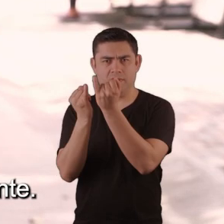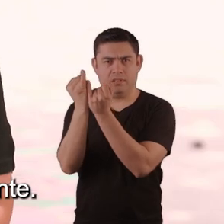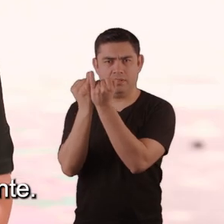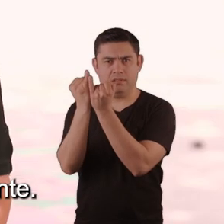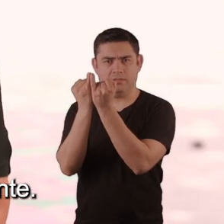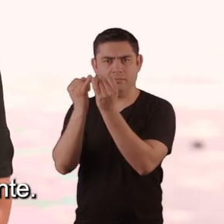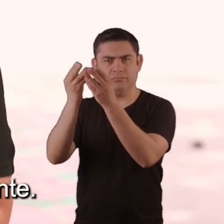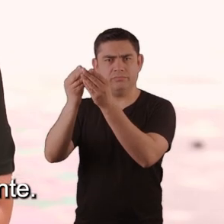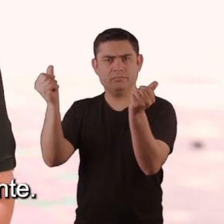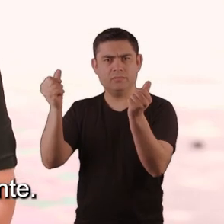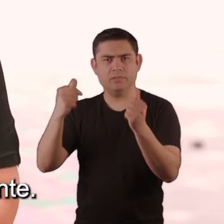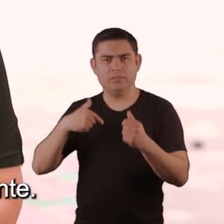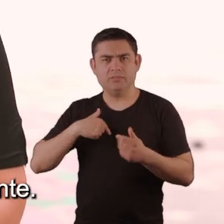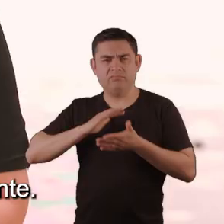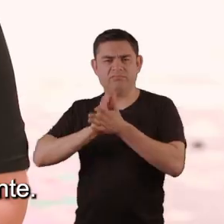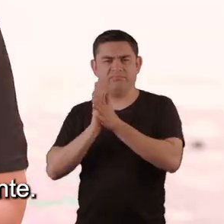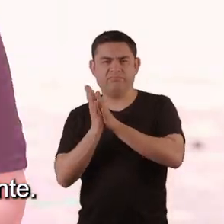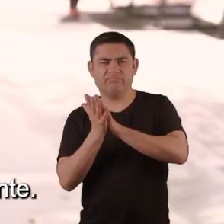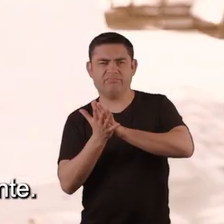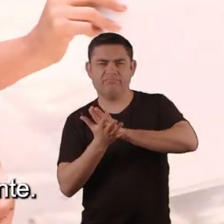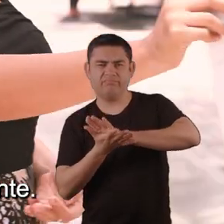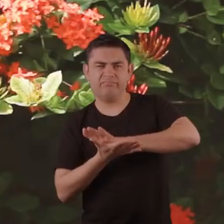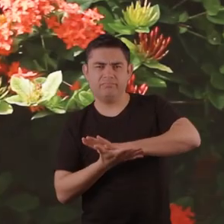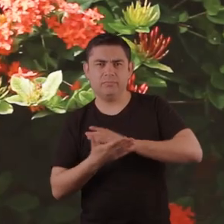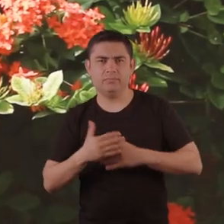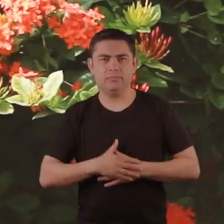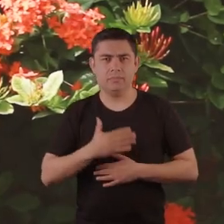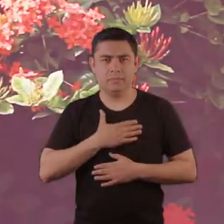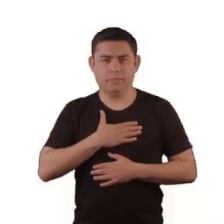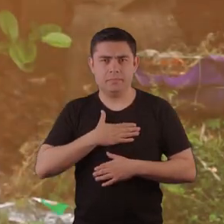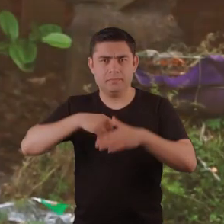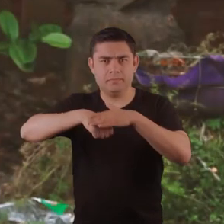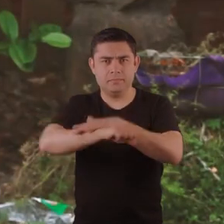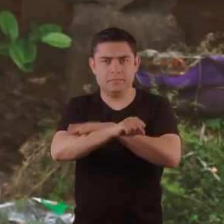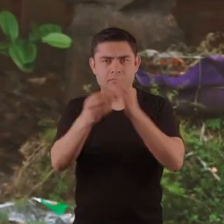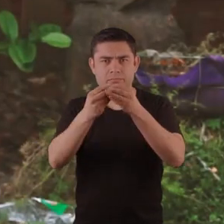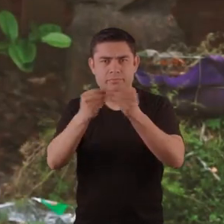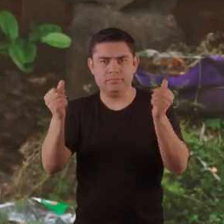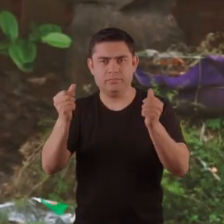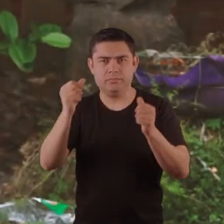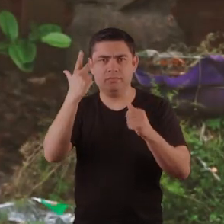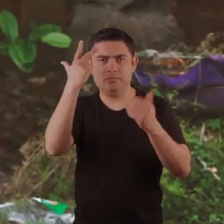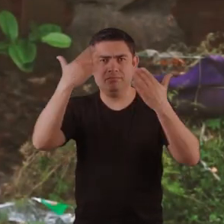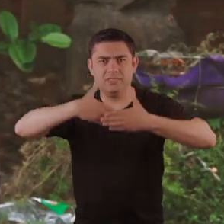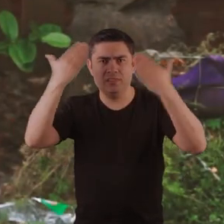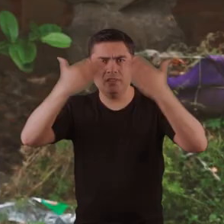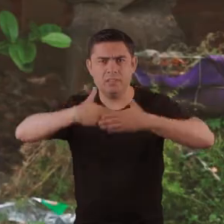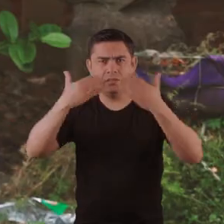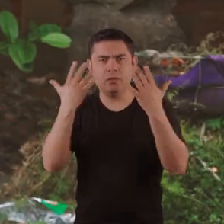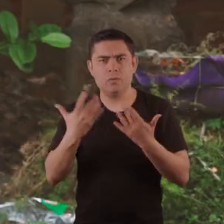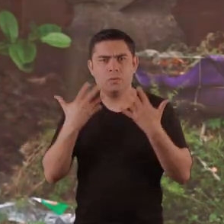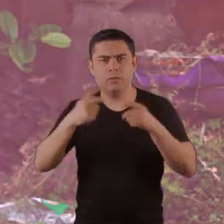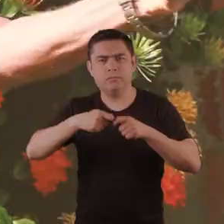Cuando él desapareció, mi vida cambió radicalmente. Pasamos un día, no solamente ese día, sino como tres días, pasamos una